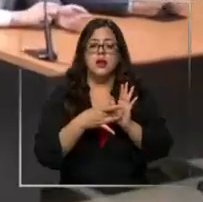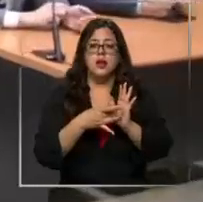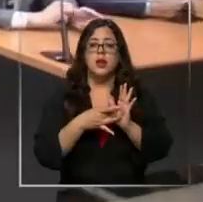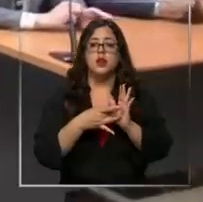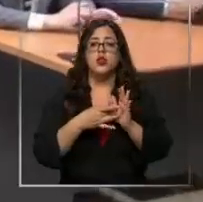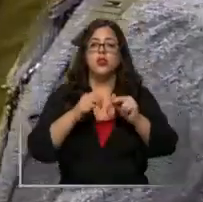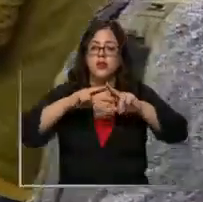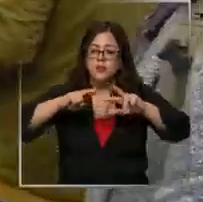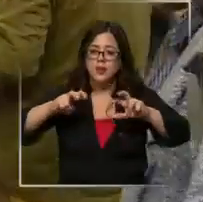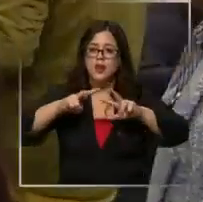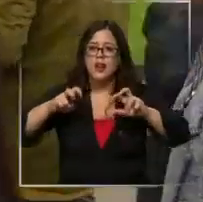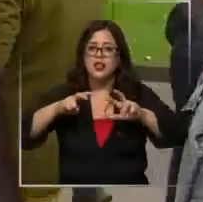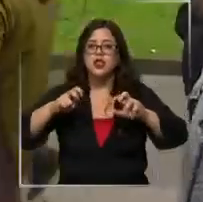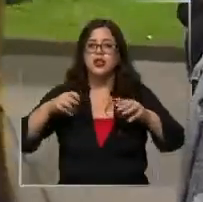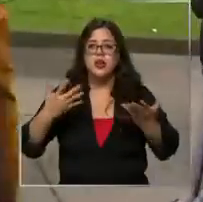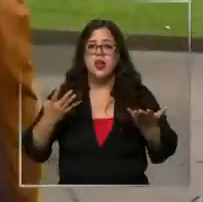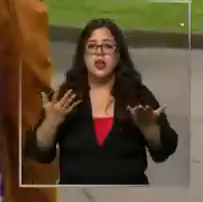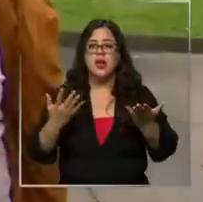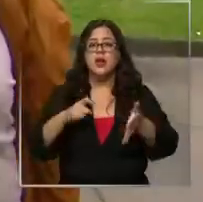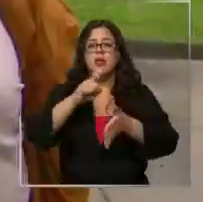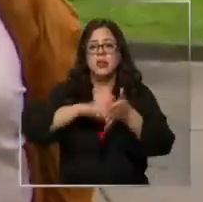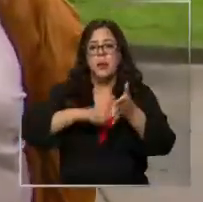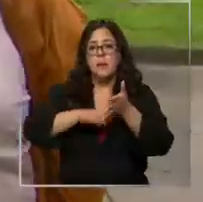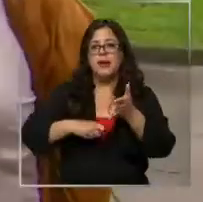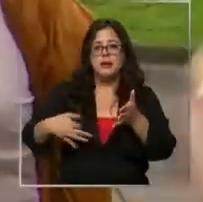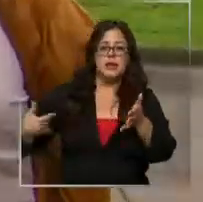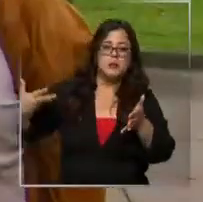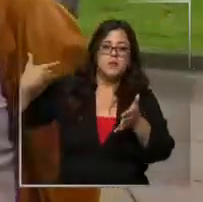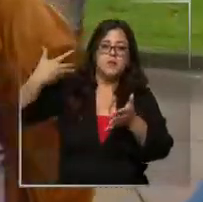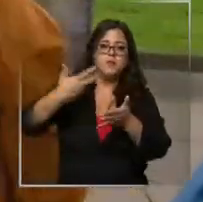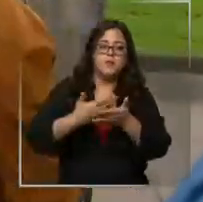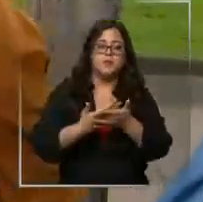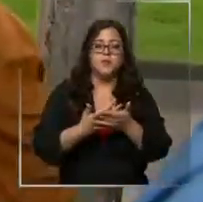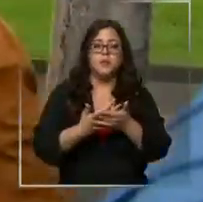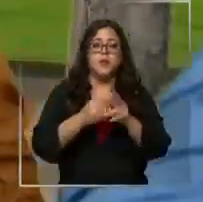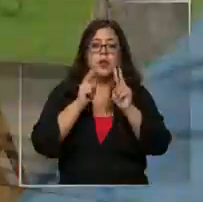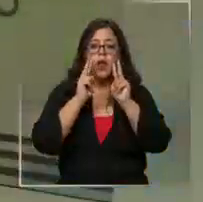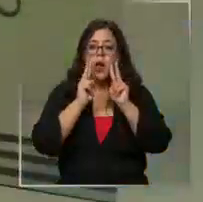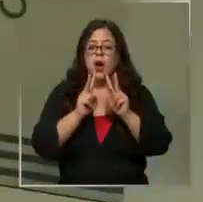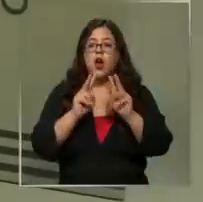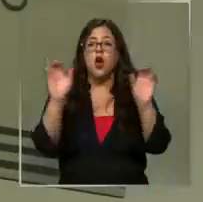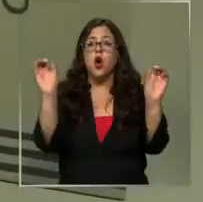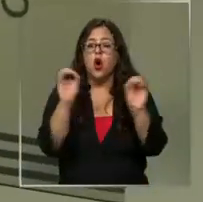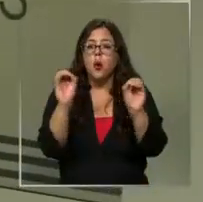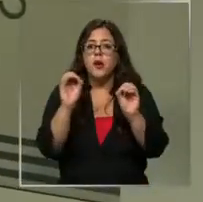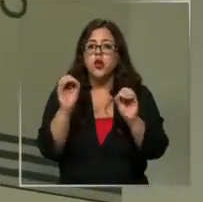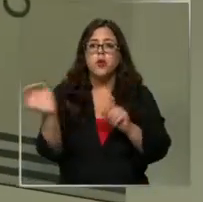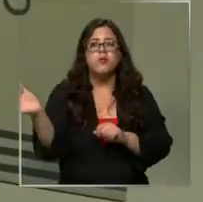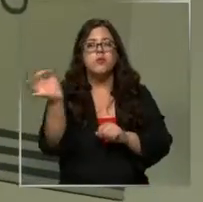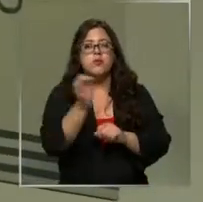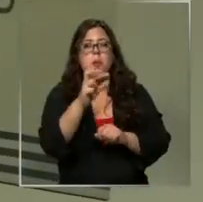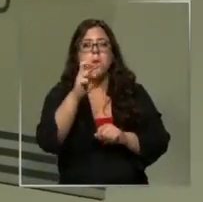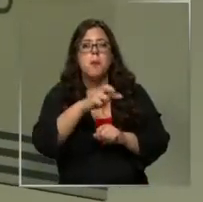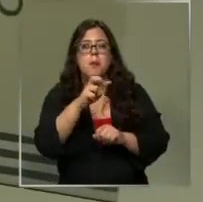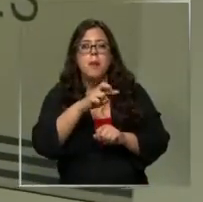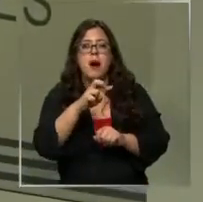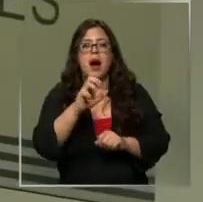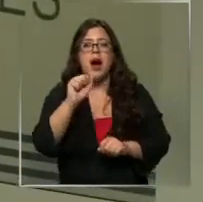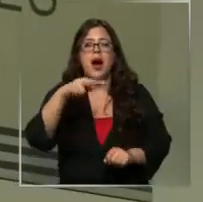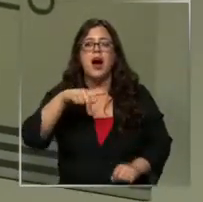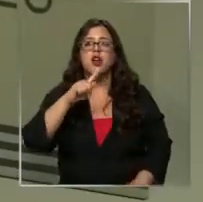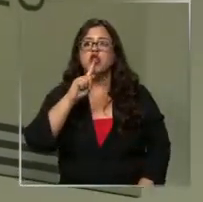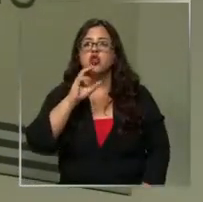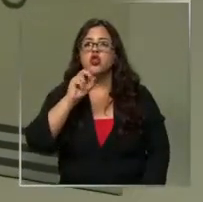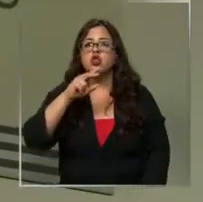viene siendo investigado desde hace ya algunos meses. Vamos a escuchar a continuación, hay reacciones, que es lo que ha dicho el padre de Antonia